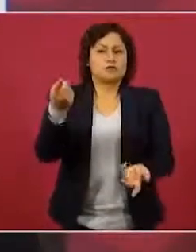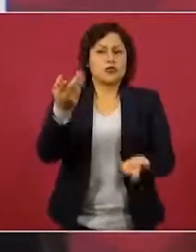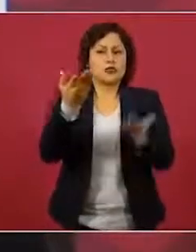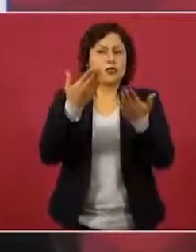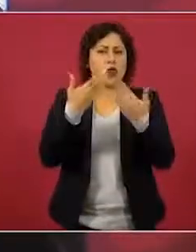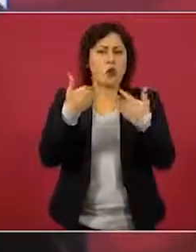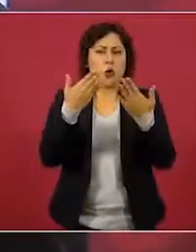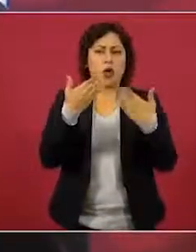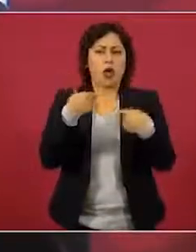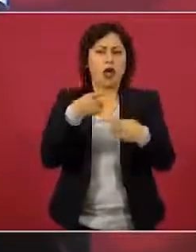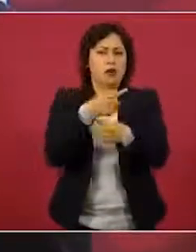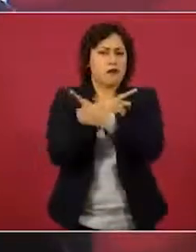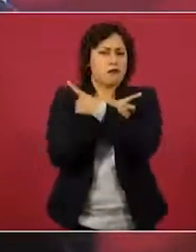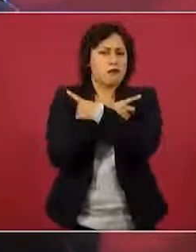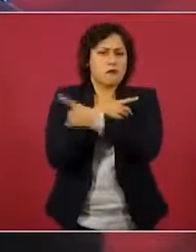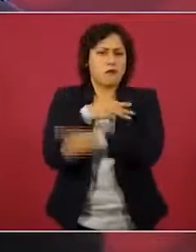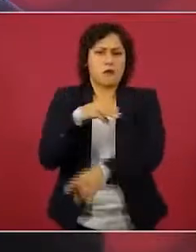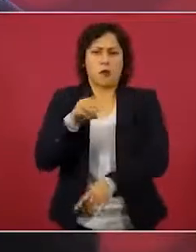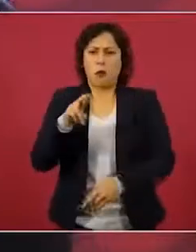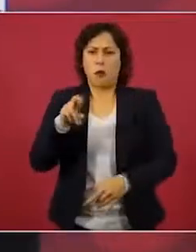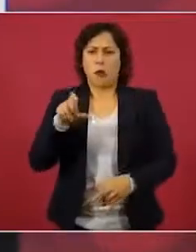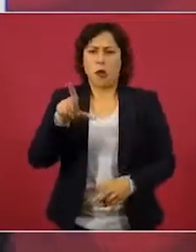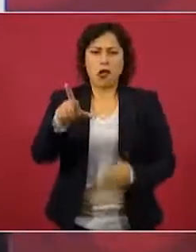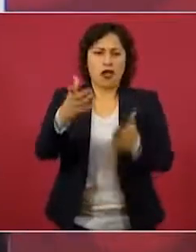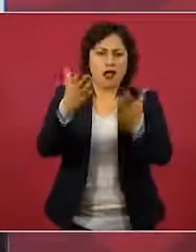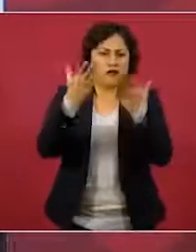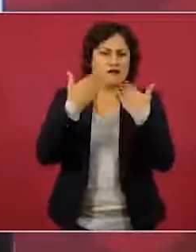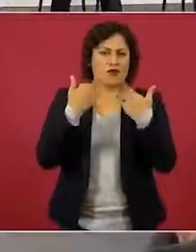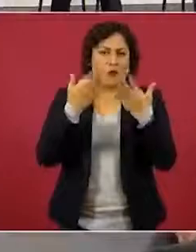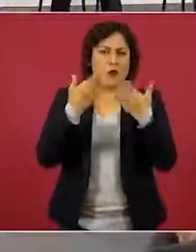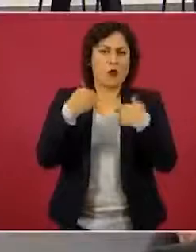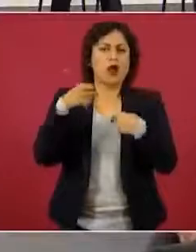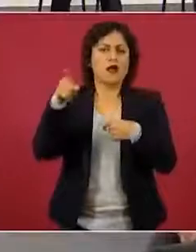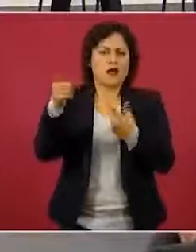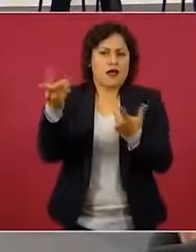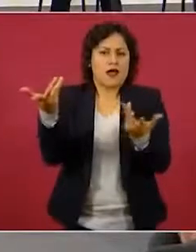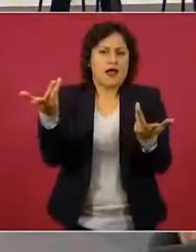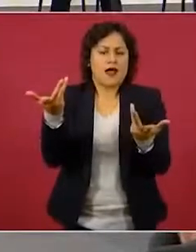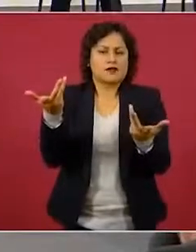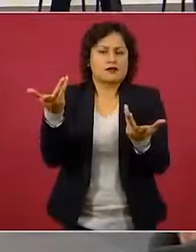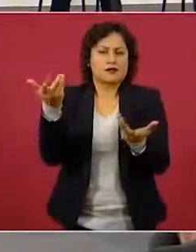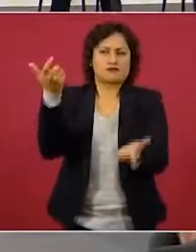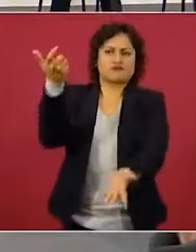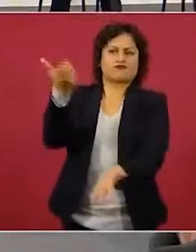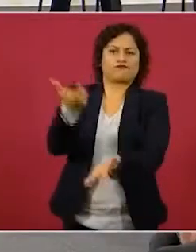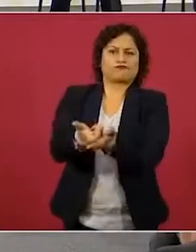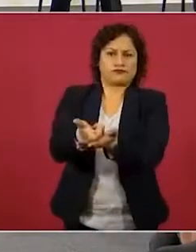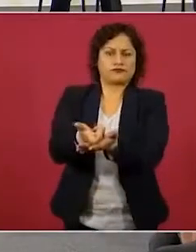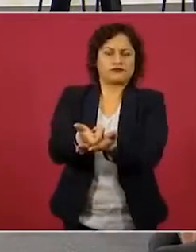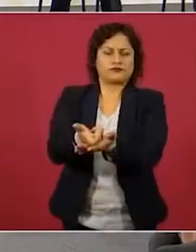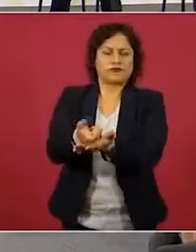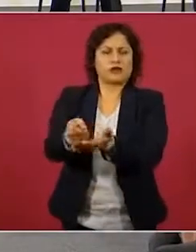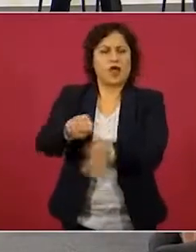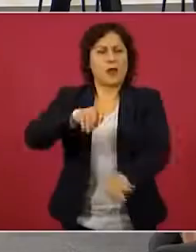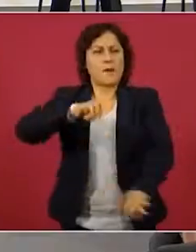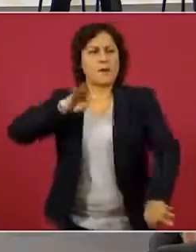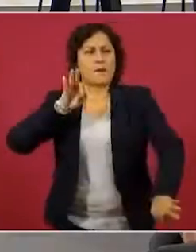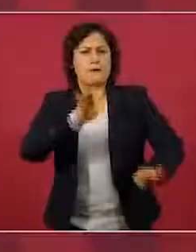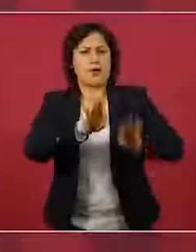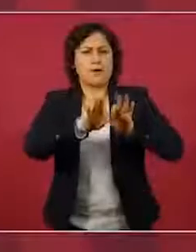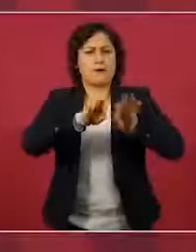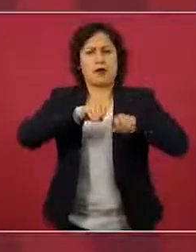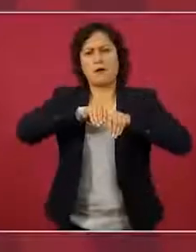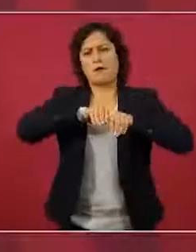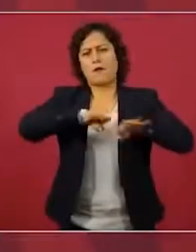se lanzan a destruir a